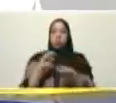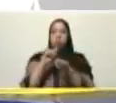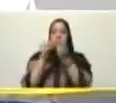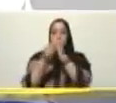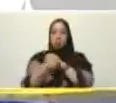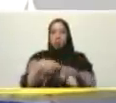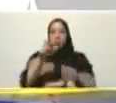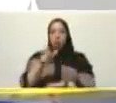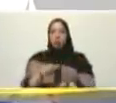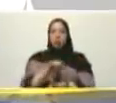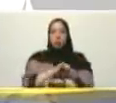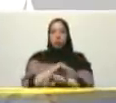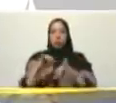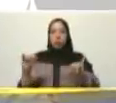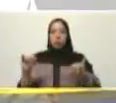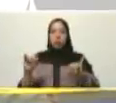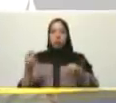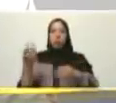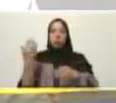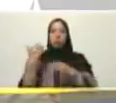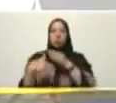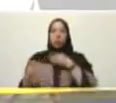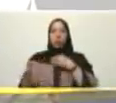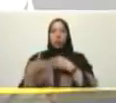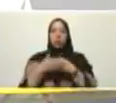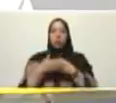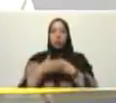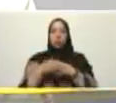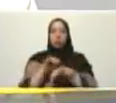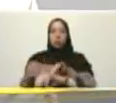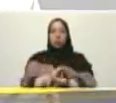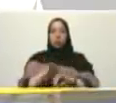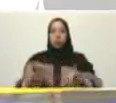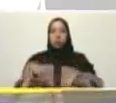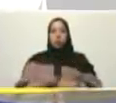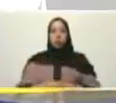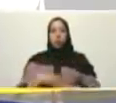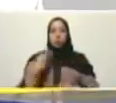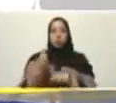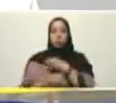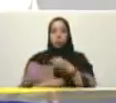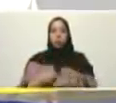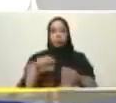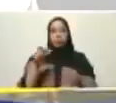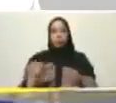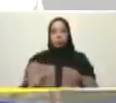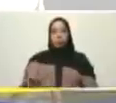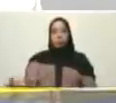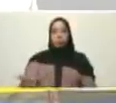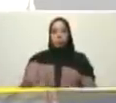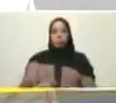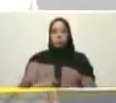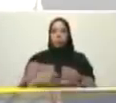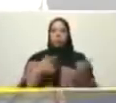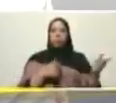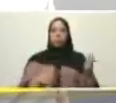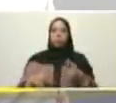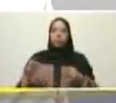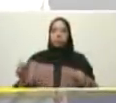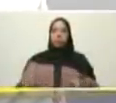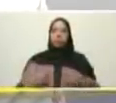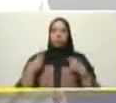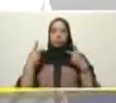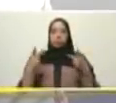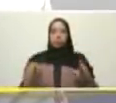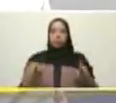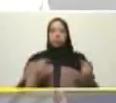financiera al final del vencimiento de estos certificados esto lo que hace es que lleva masifica el mercado de valores para